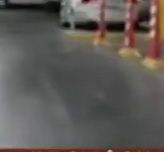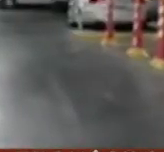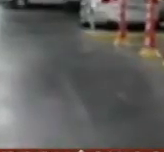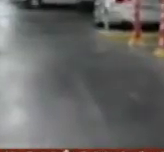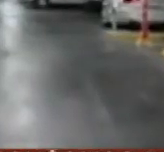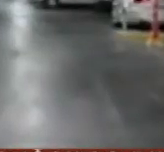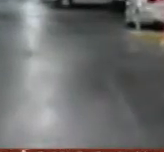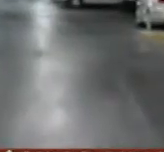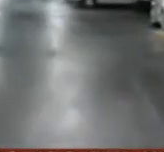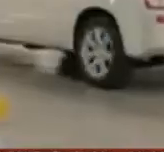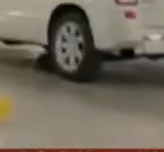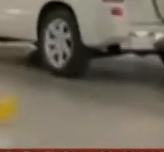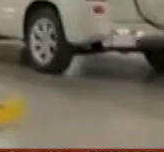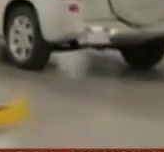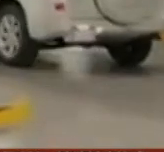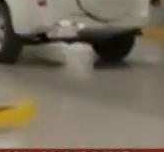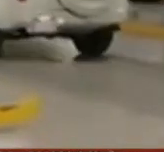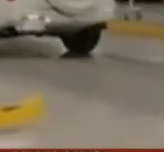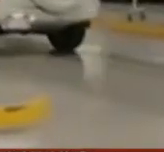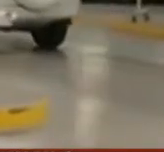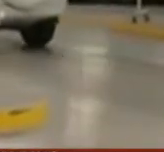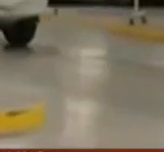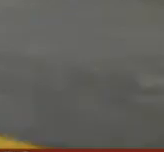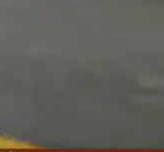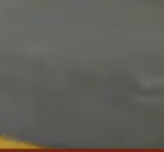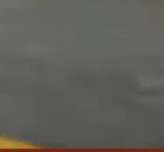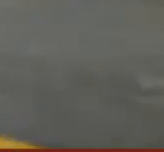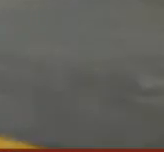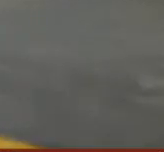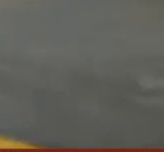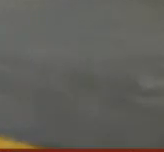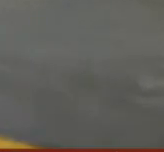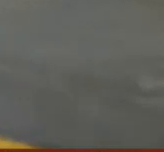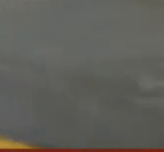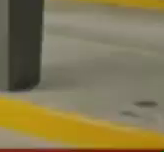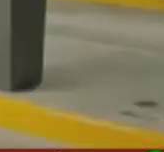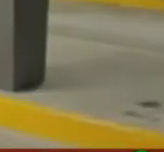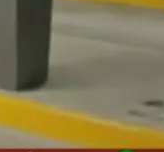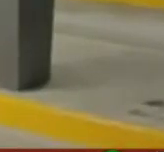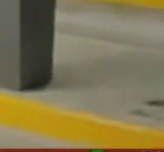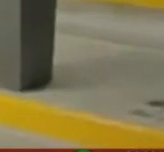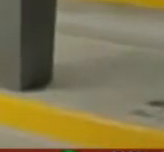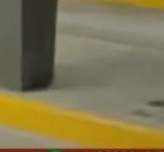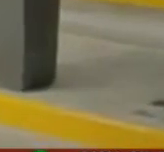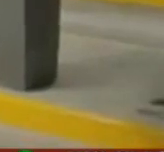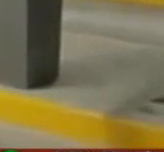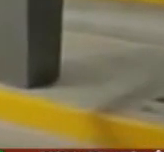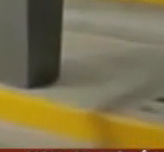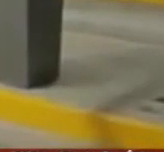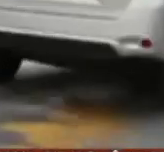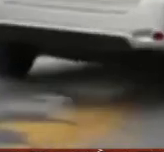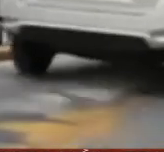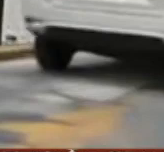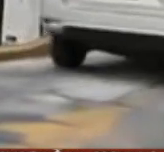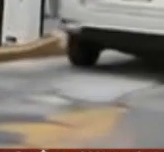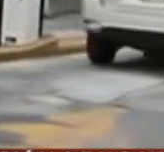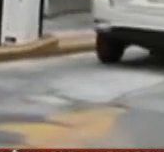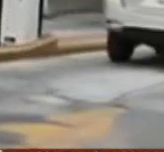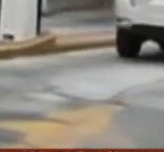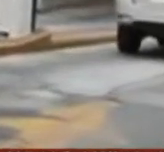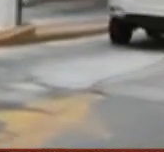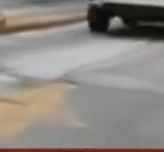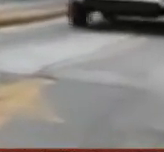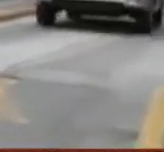revisar si su póliza cuenta con cobertura amplia, ya que esta le protege en caso de inundación, además de incendio, rayo, explosión,